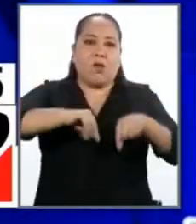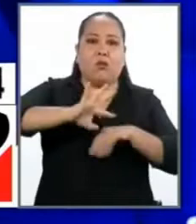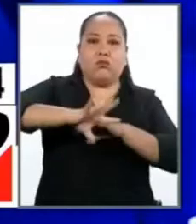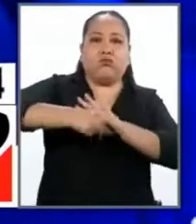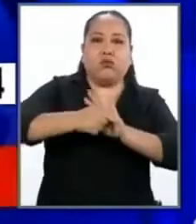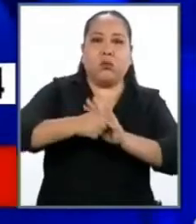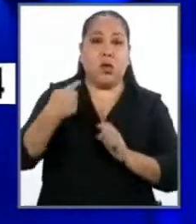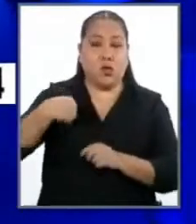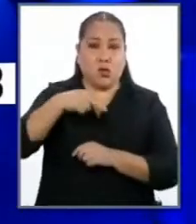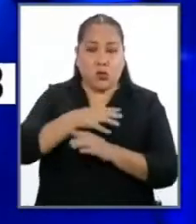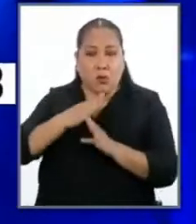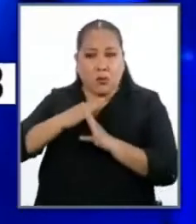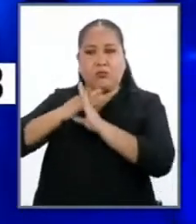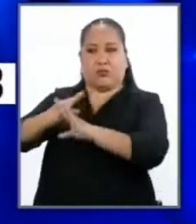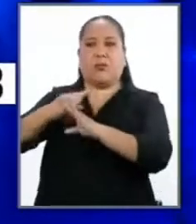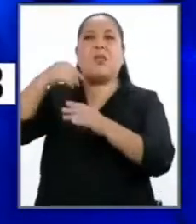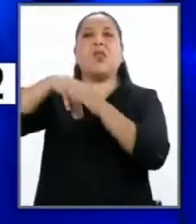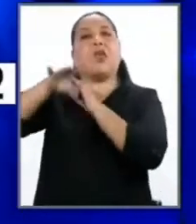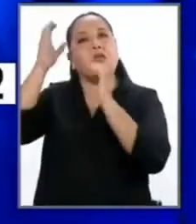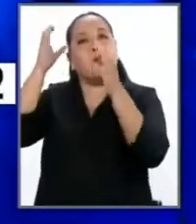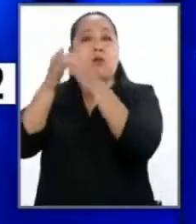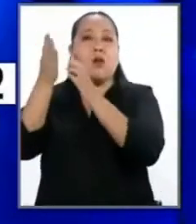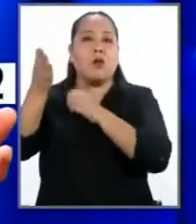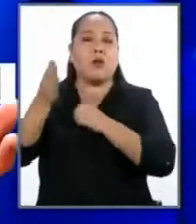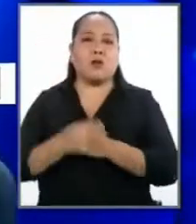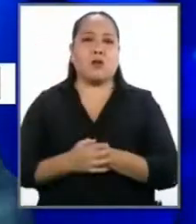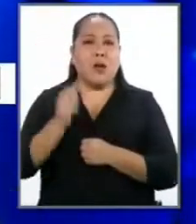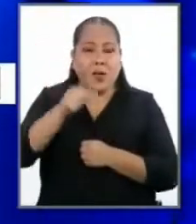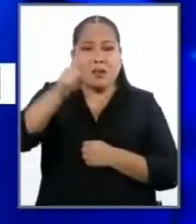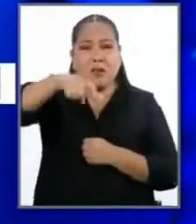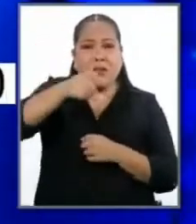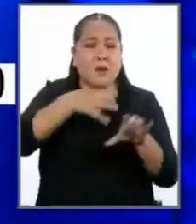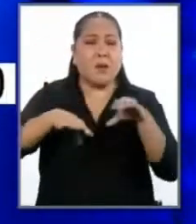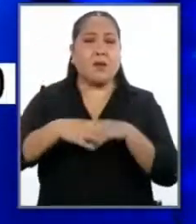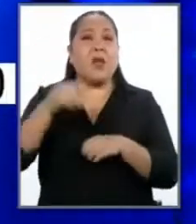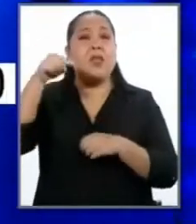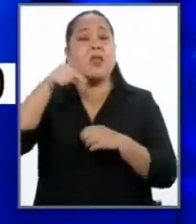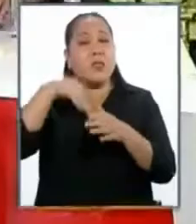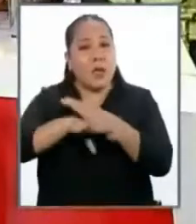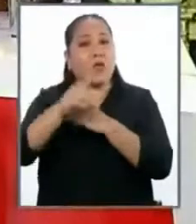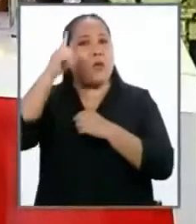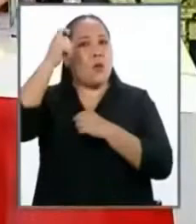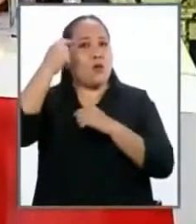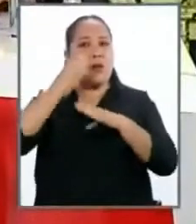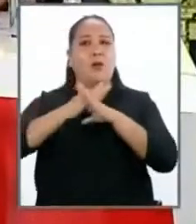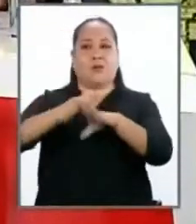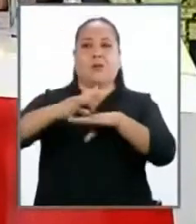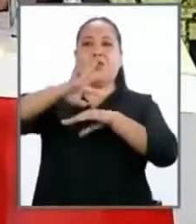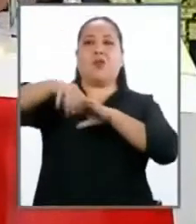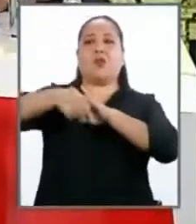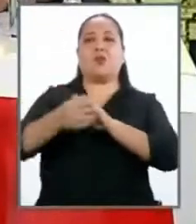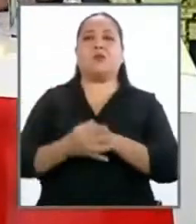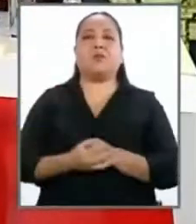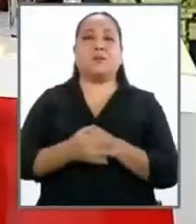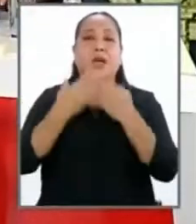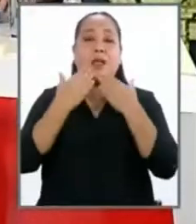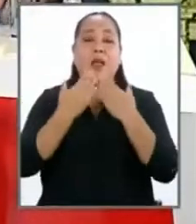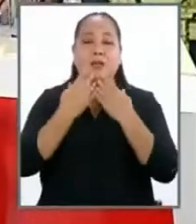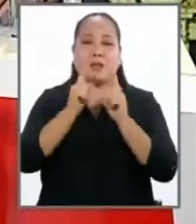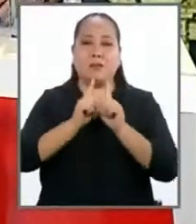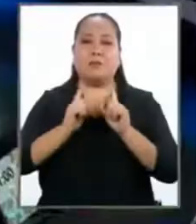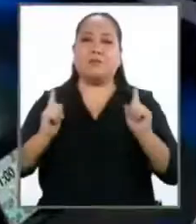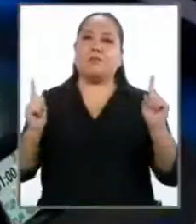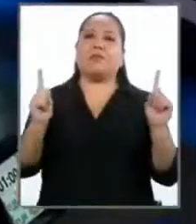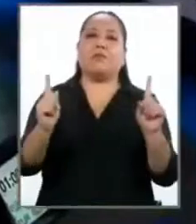nosotros atacamos eso desde el Parlamento Nacional. Eso tenemos que hacer en política anticorrupción. Muchísimas gracias. Ahora sí, nos